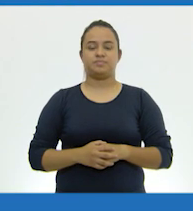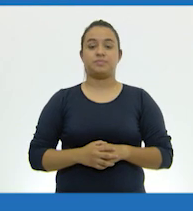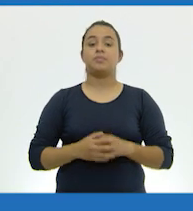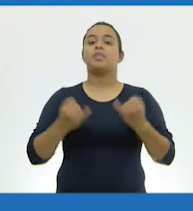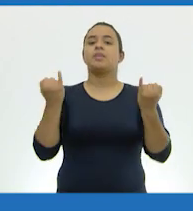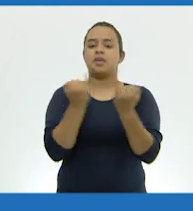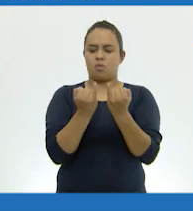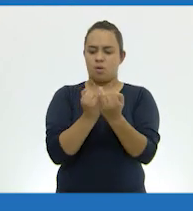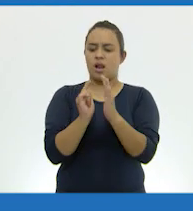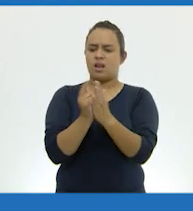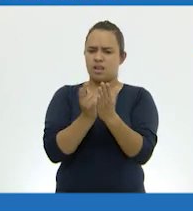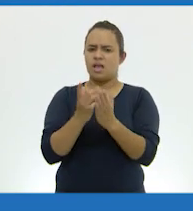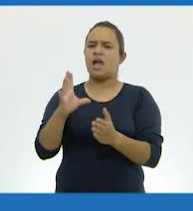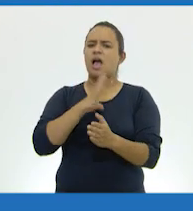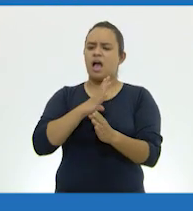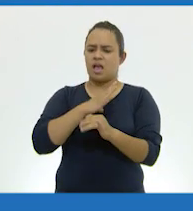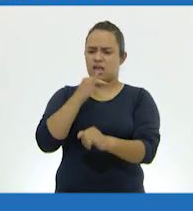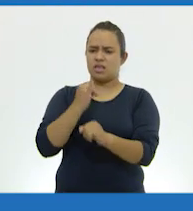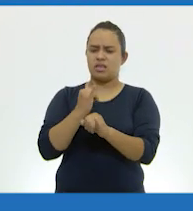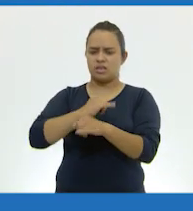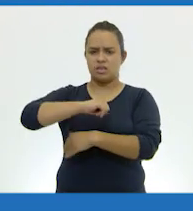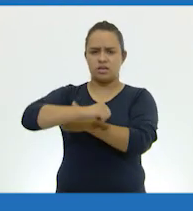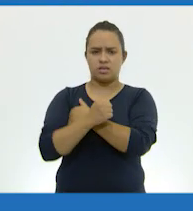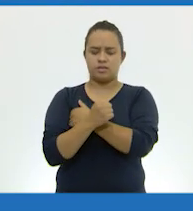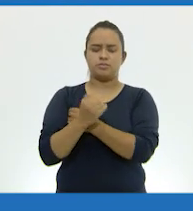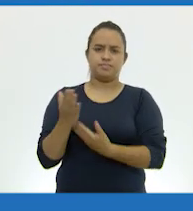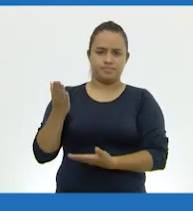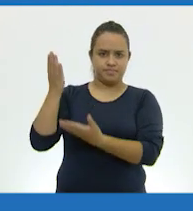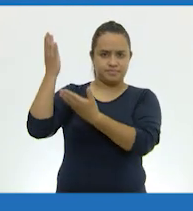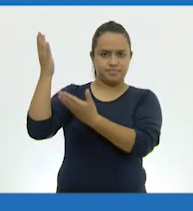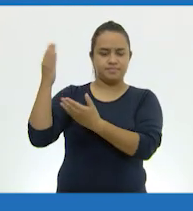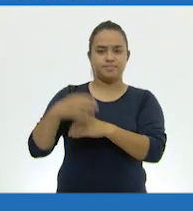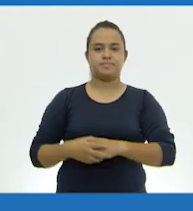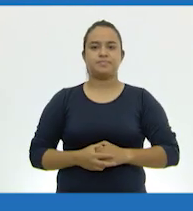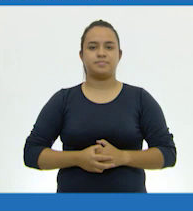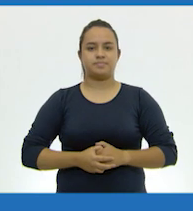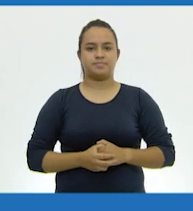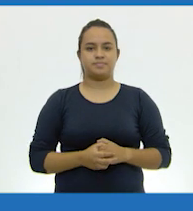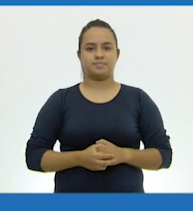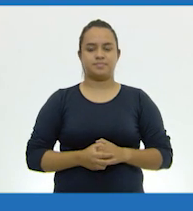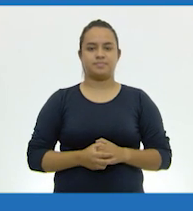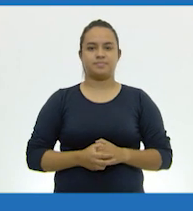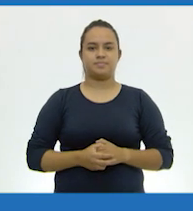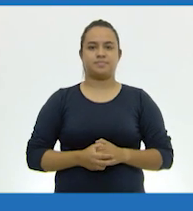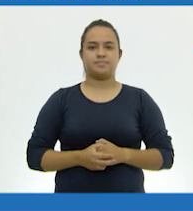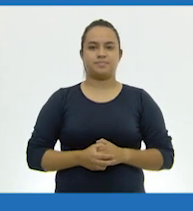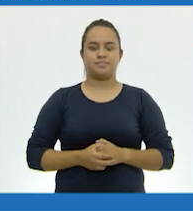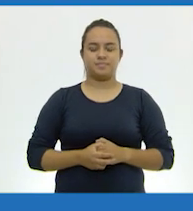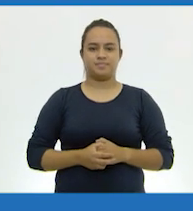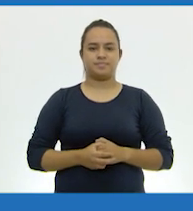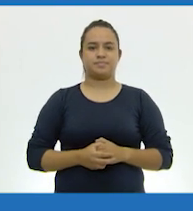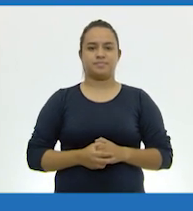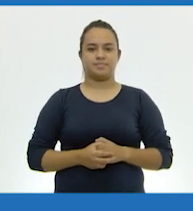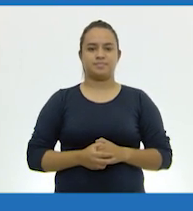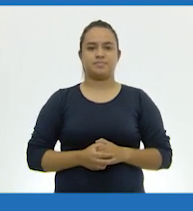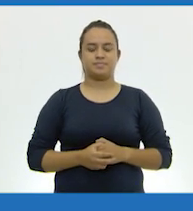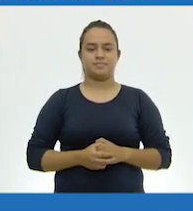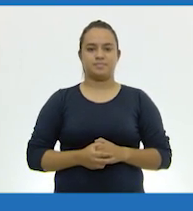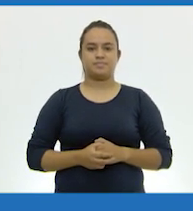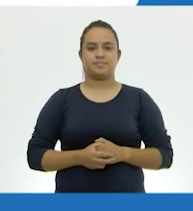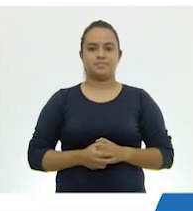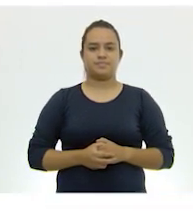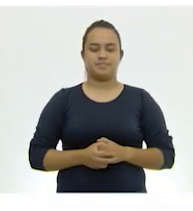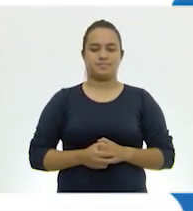También puedes encontrar los libros de texto en la página conaliteg.cep.gov.mx.